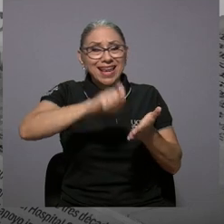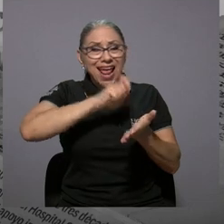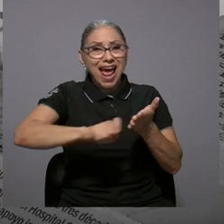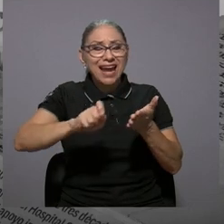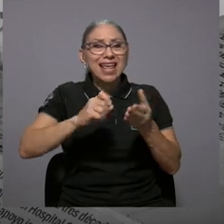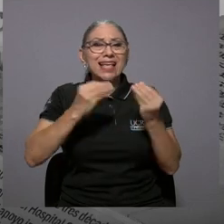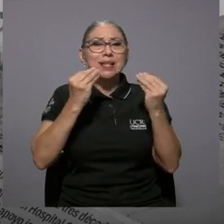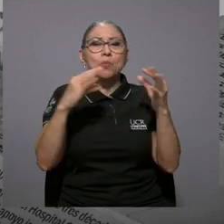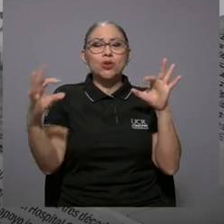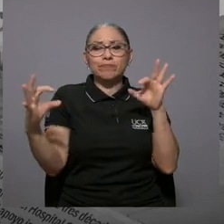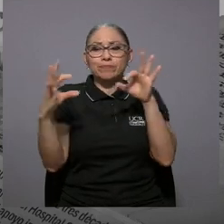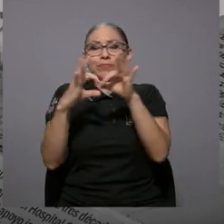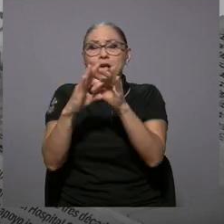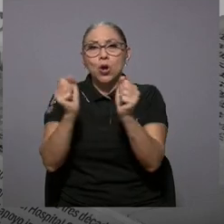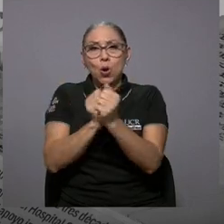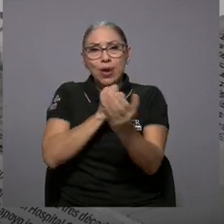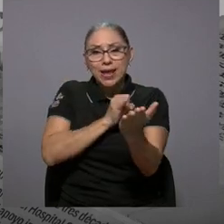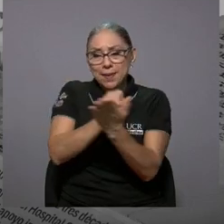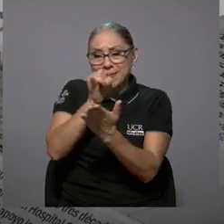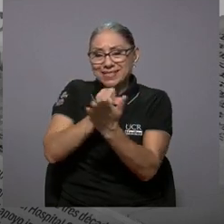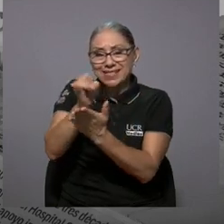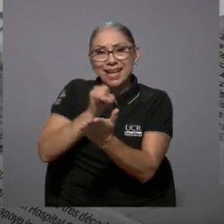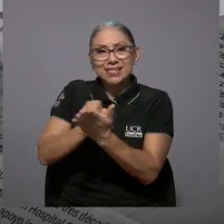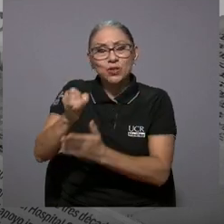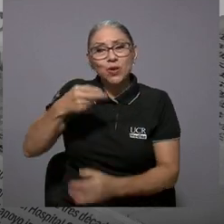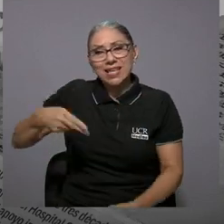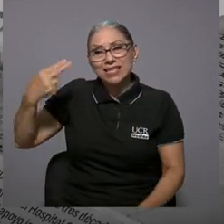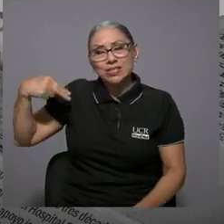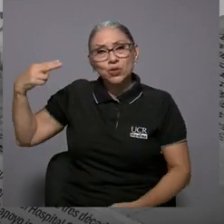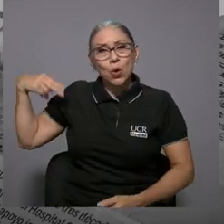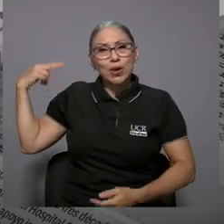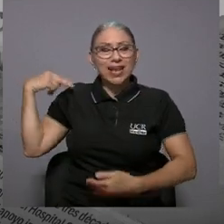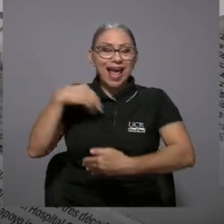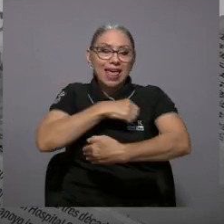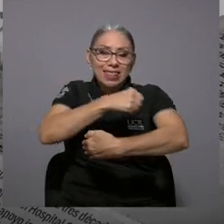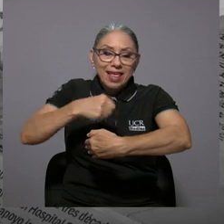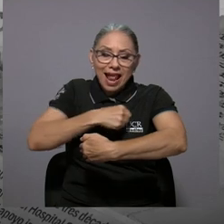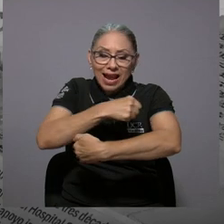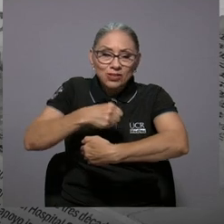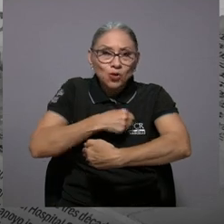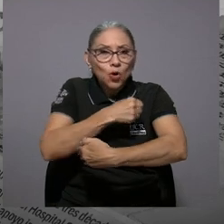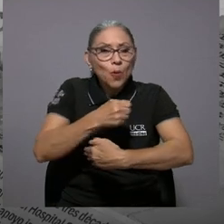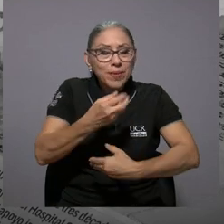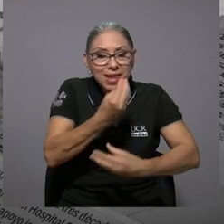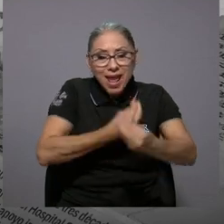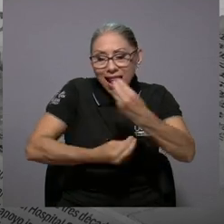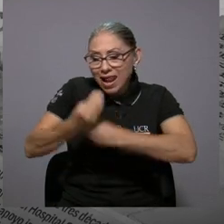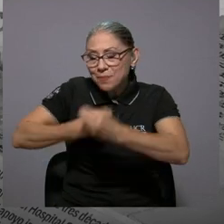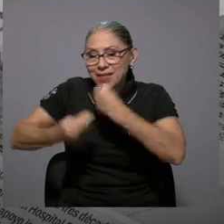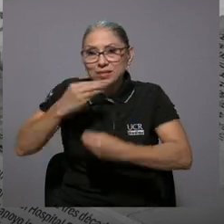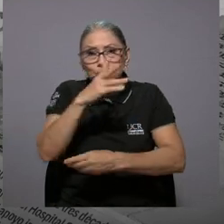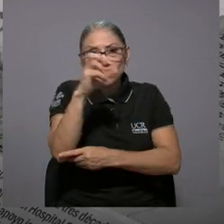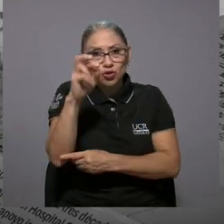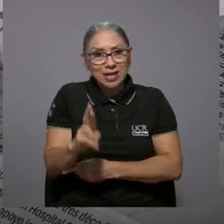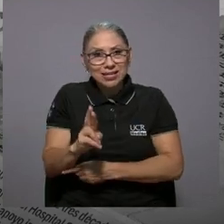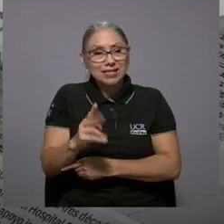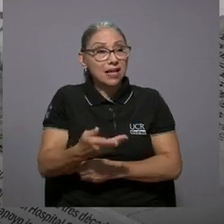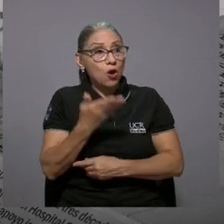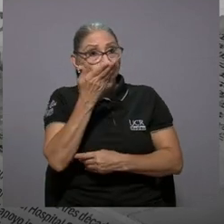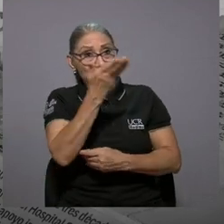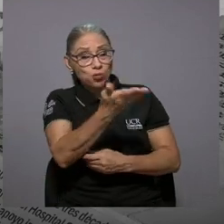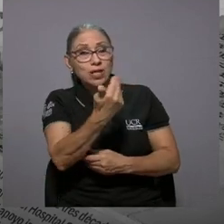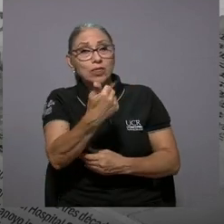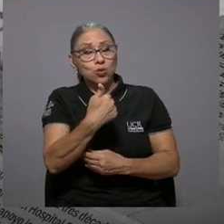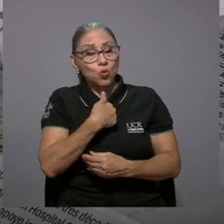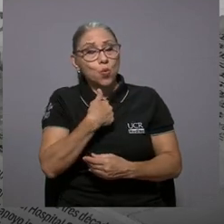literaria está muy inclinada a todo lo que ha sido la investigación histórica de la gastronomía, de la